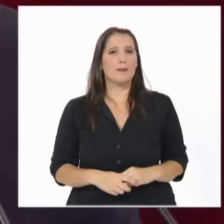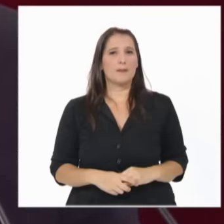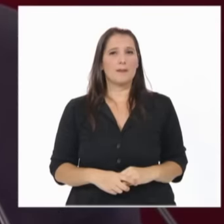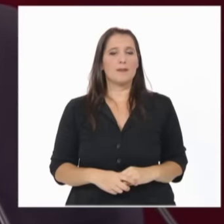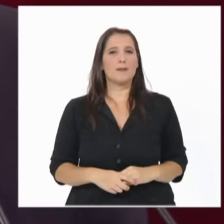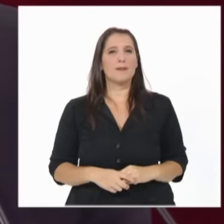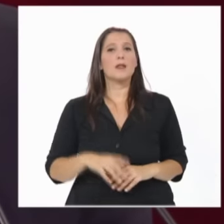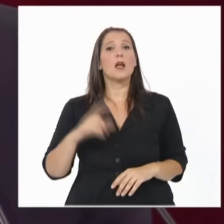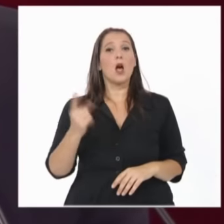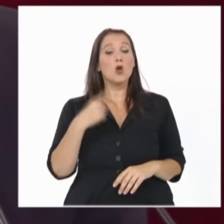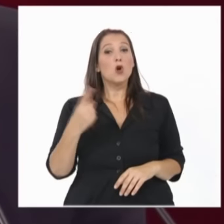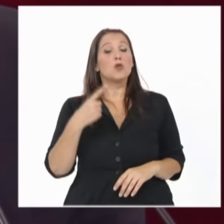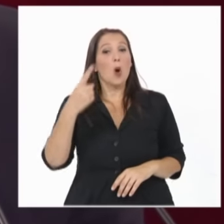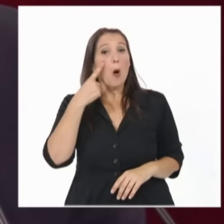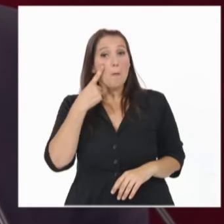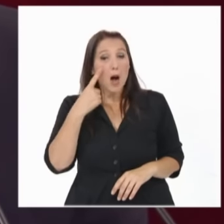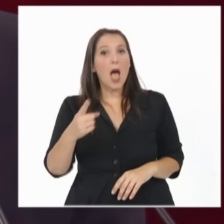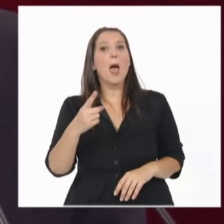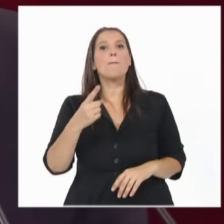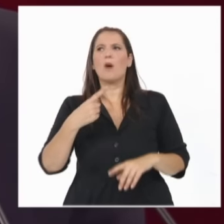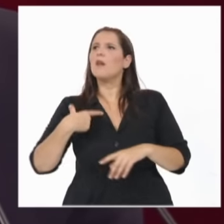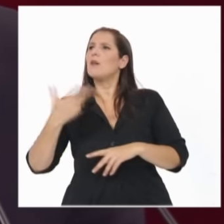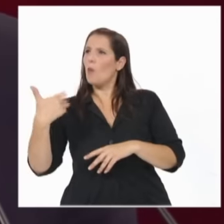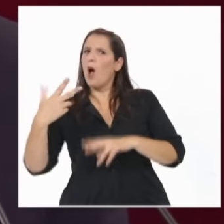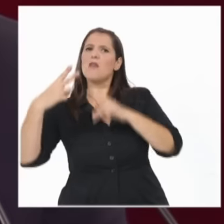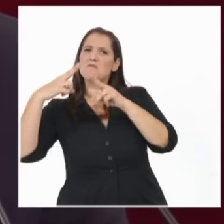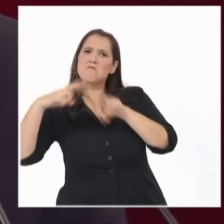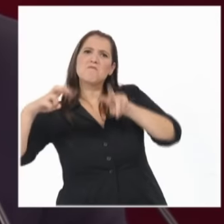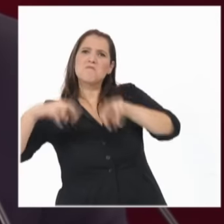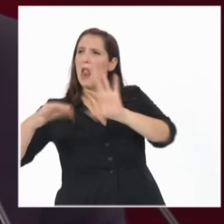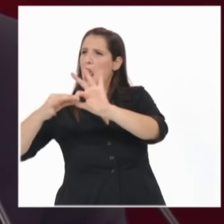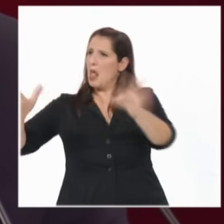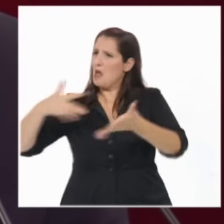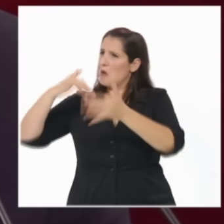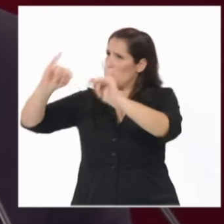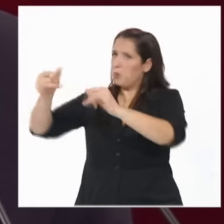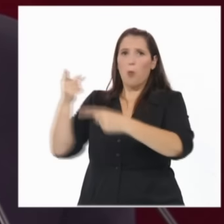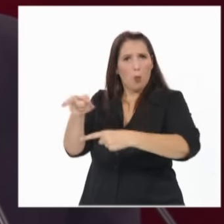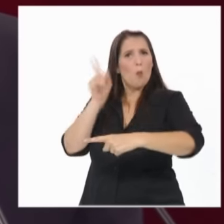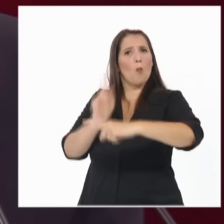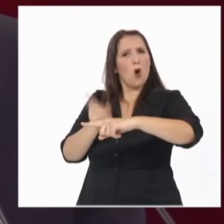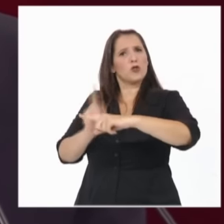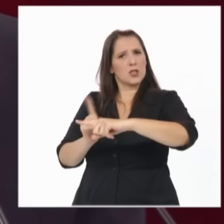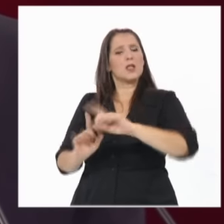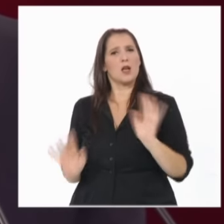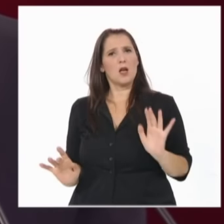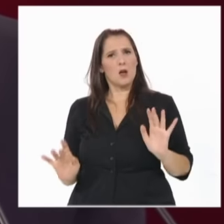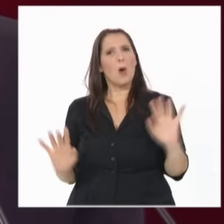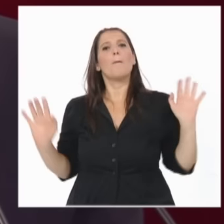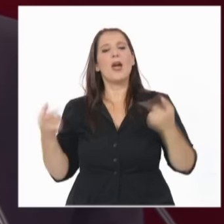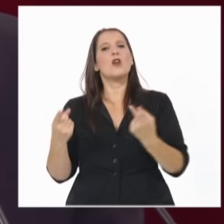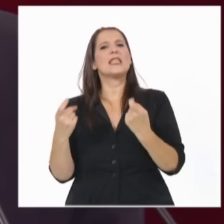Vemos que se empieza a investigar con libertad, y eso es positivo. Pero necesitamos avances.